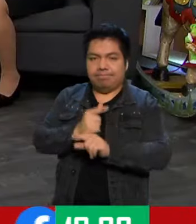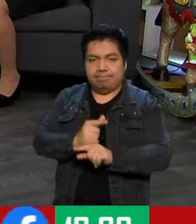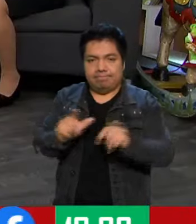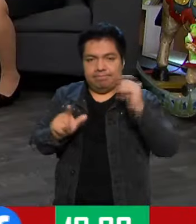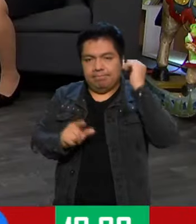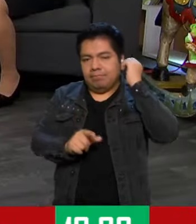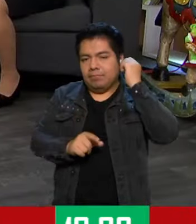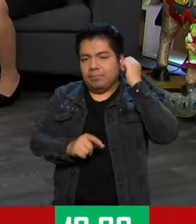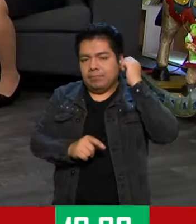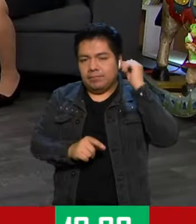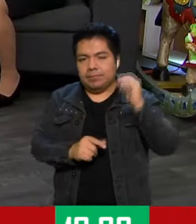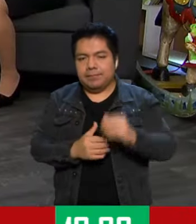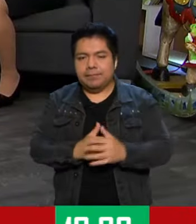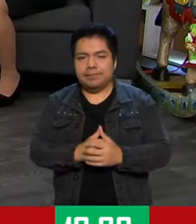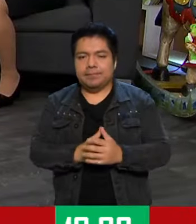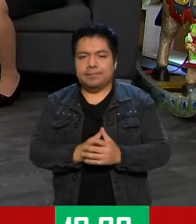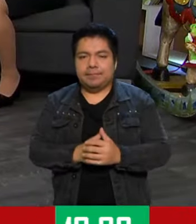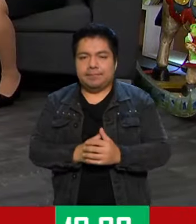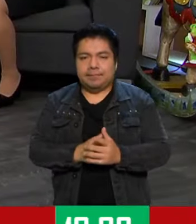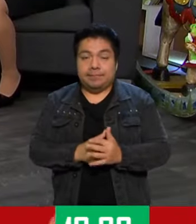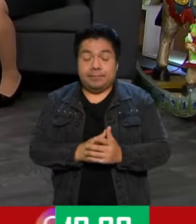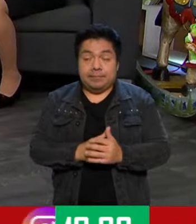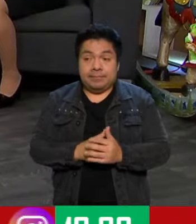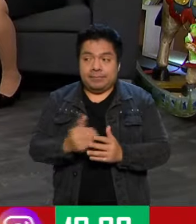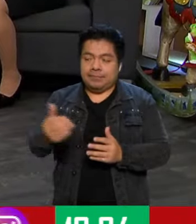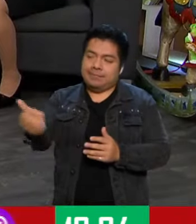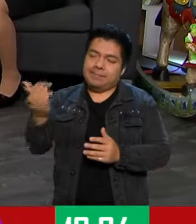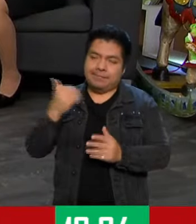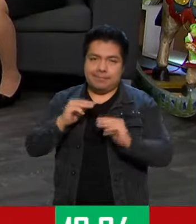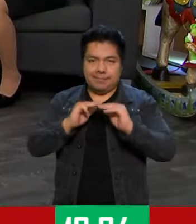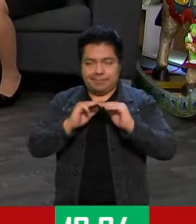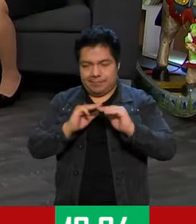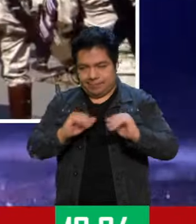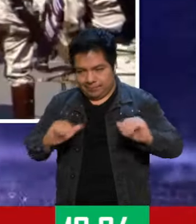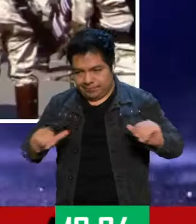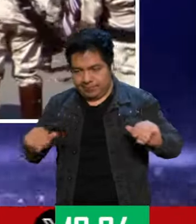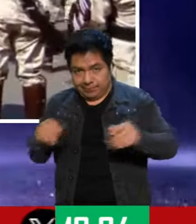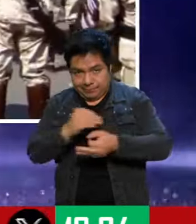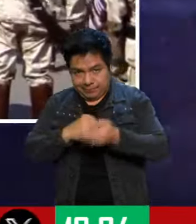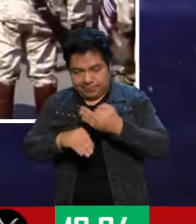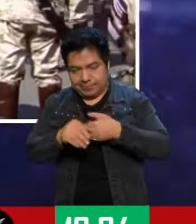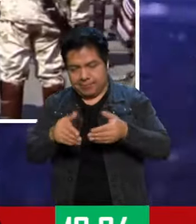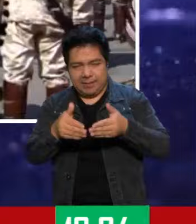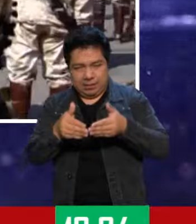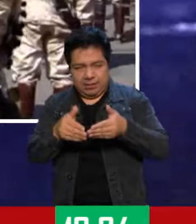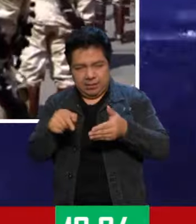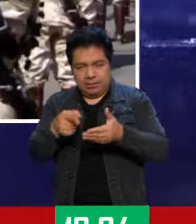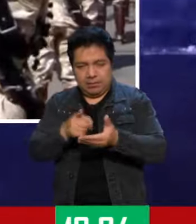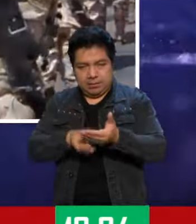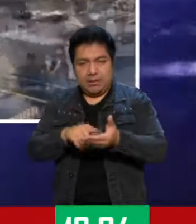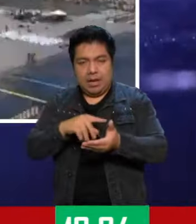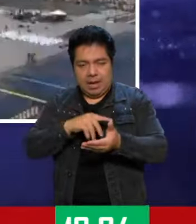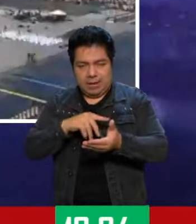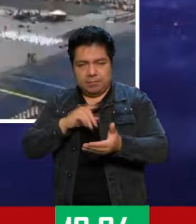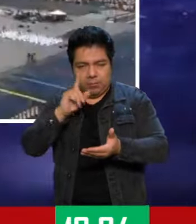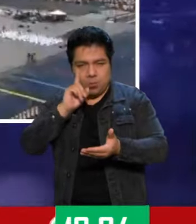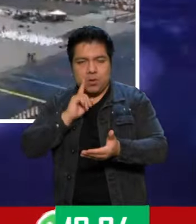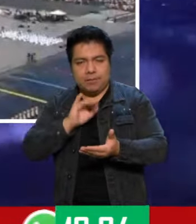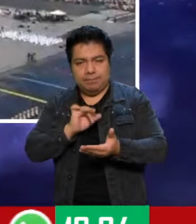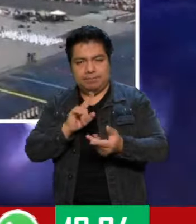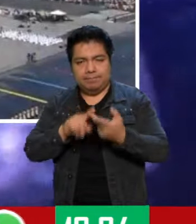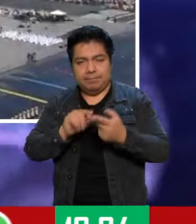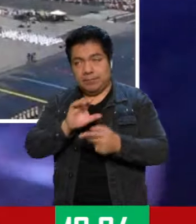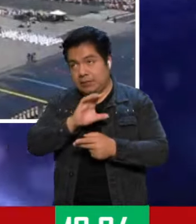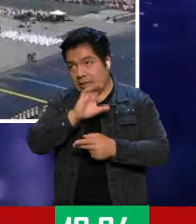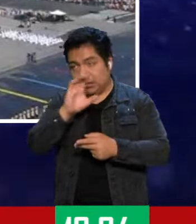porque no había ese chance. Como lo decía, en el mar, en las unidades operativas, que son los barcos, hay mujeres. Claro. En el aire,